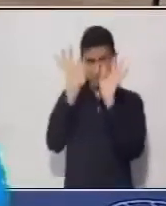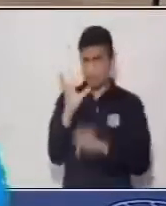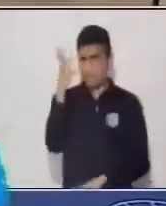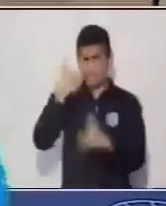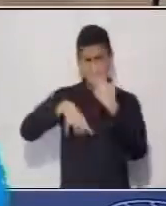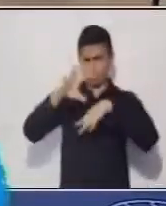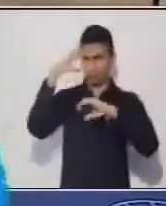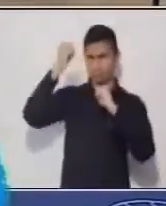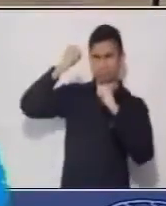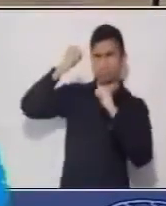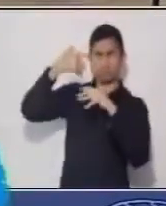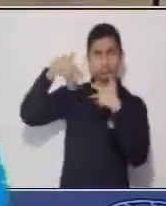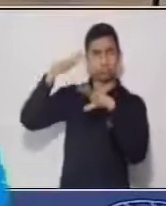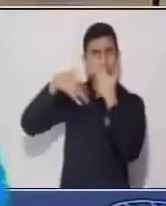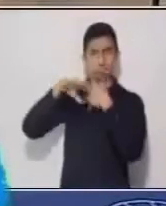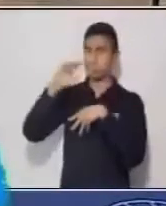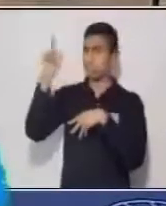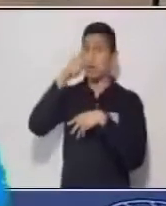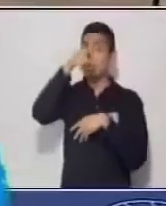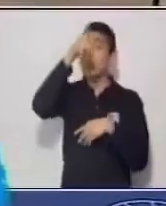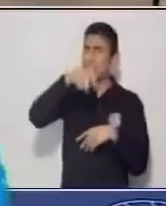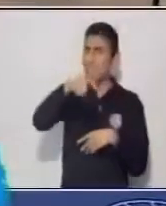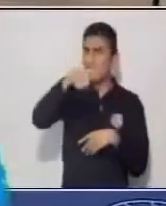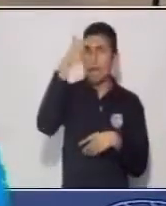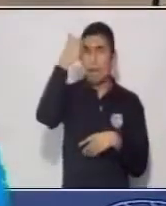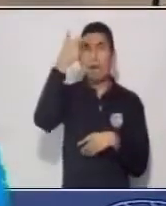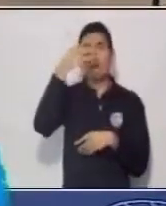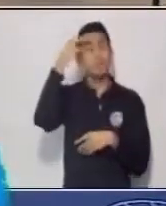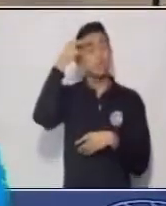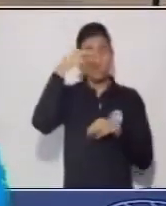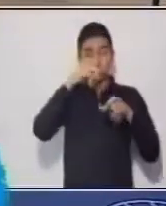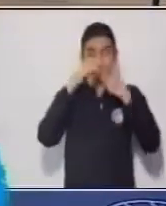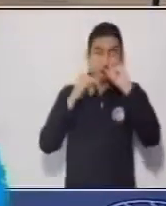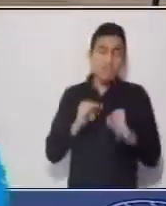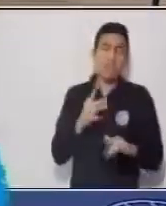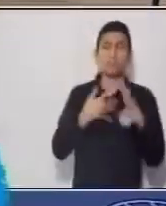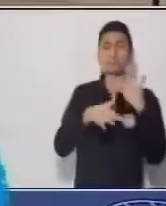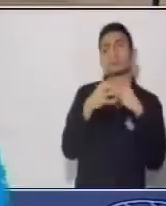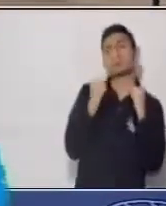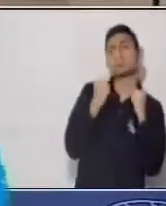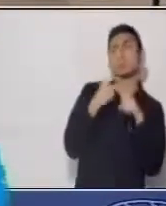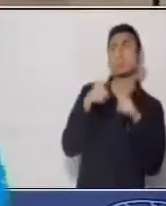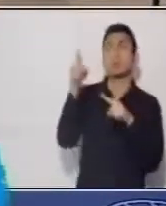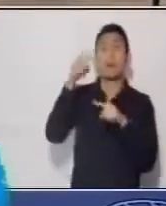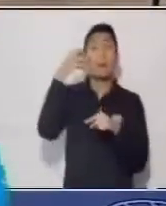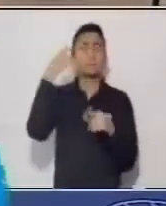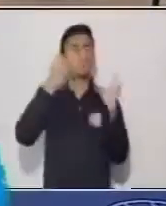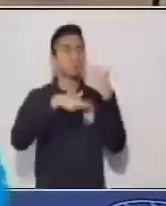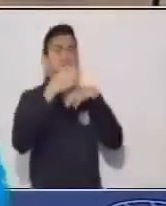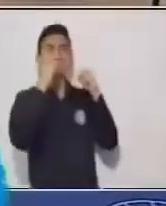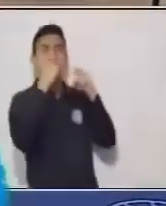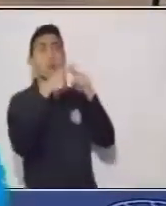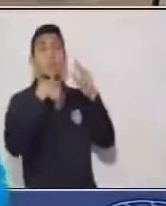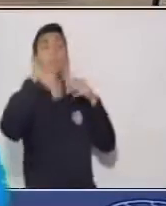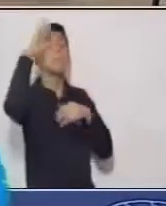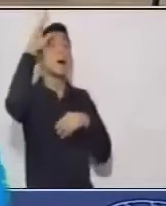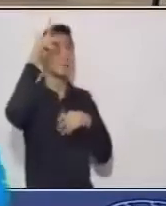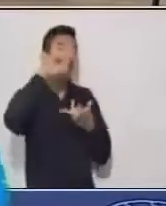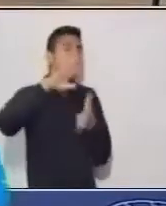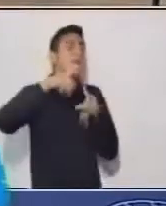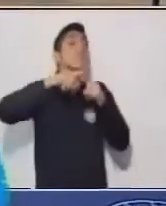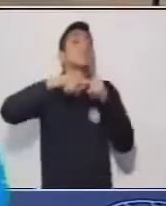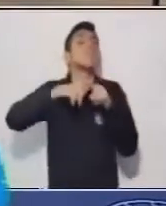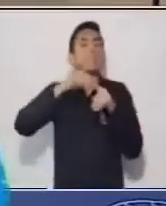recordar el concepto de registro formal e informal y lecto cronolecto que depende de la edad